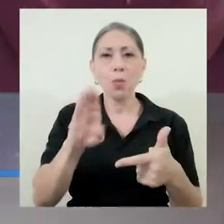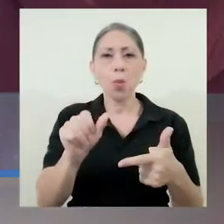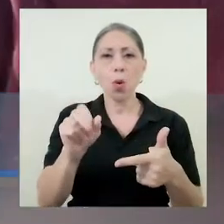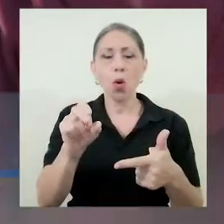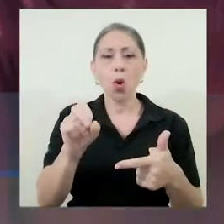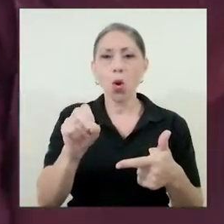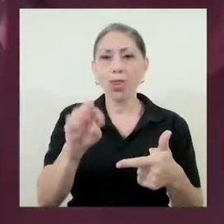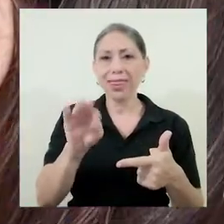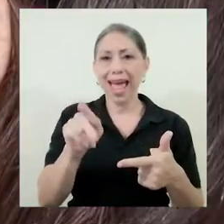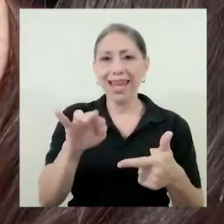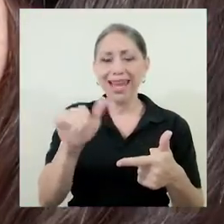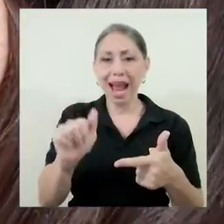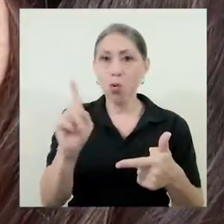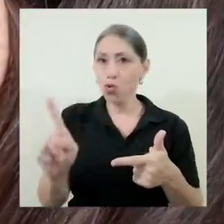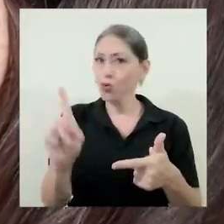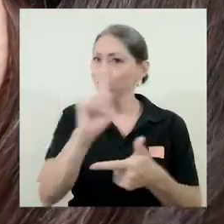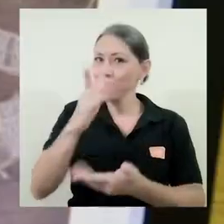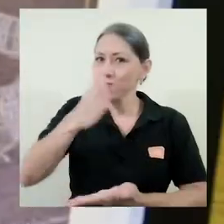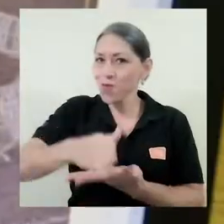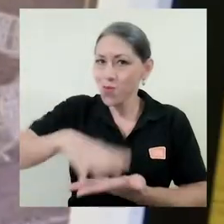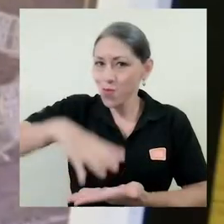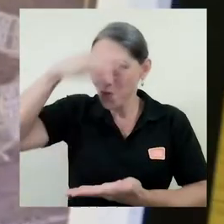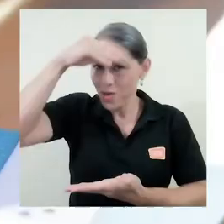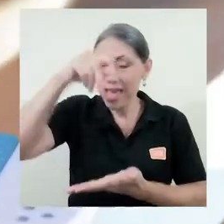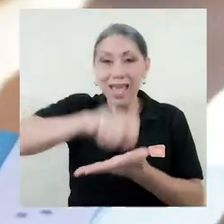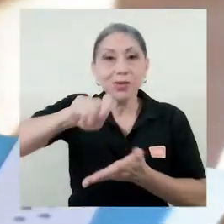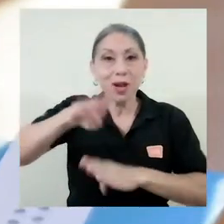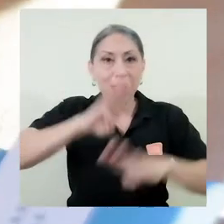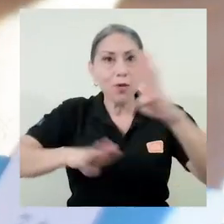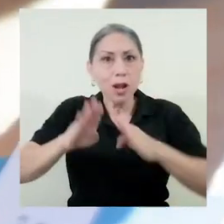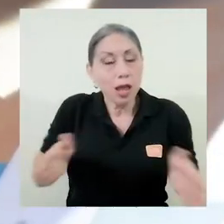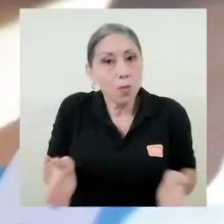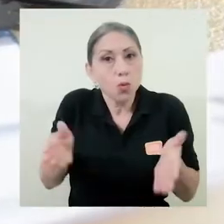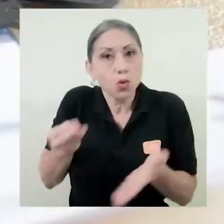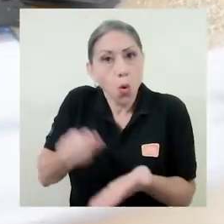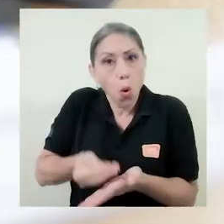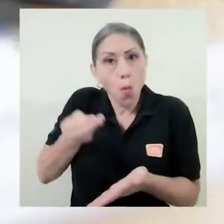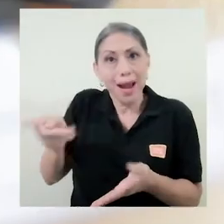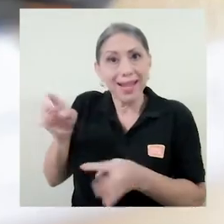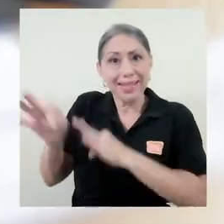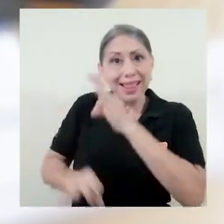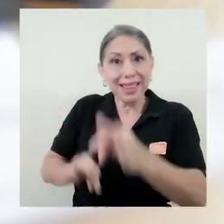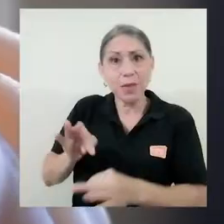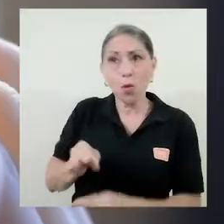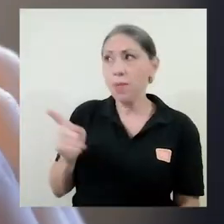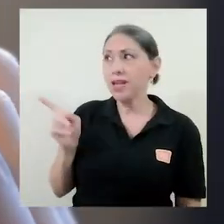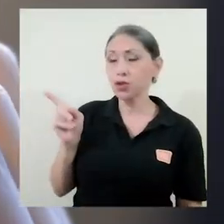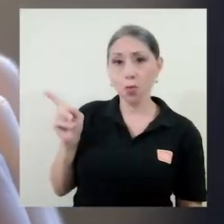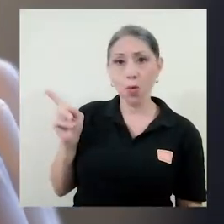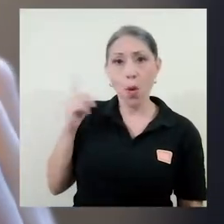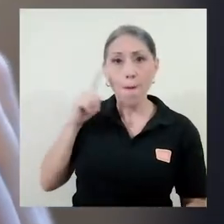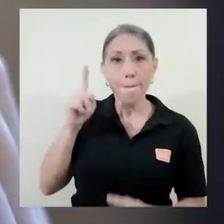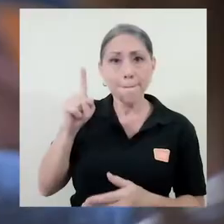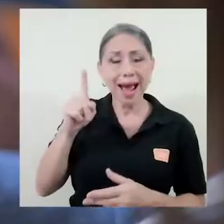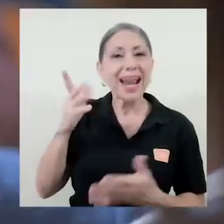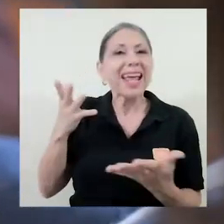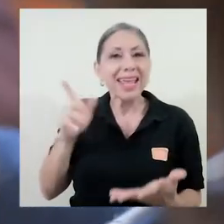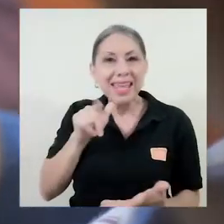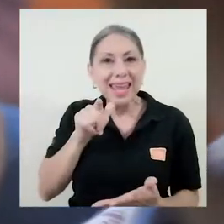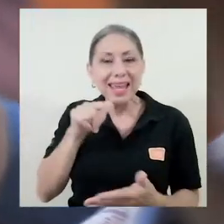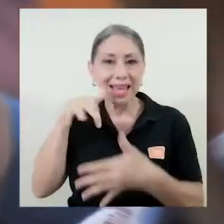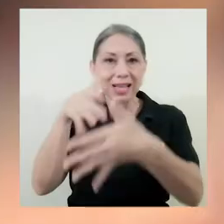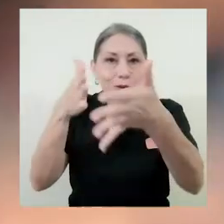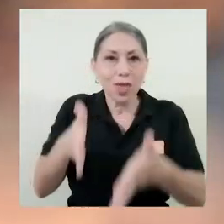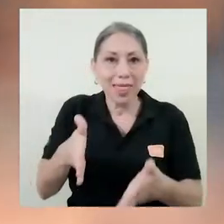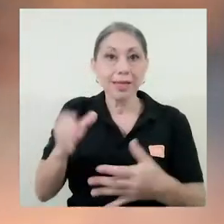detenido su aprendizaje. La Escuela de Biología impulsó la compra de este tipo de microscopios para los estudiantes y